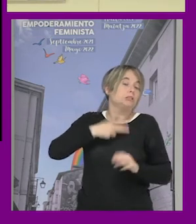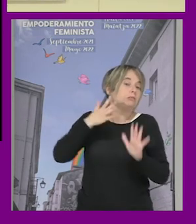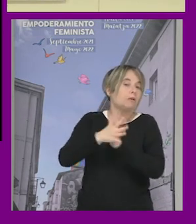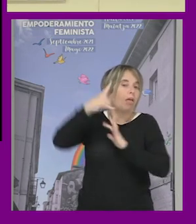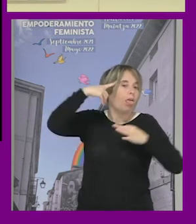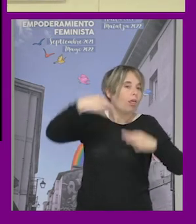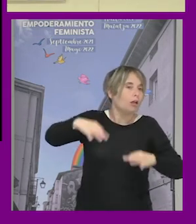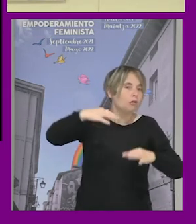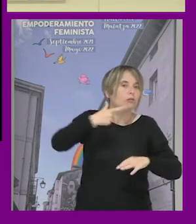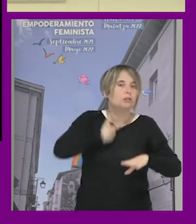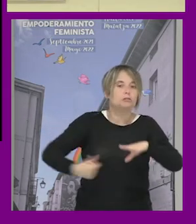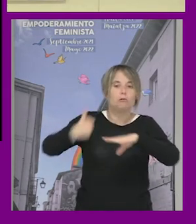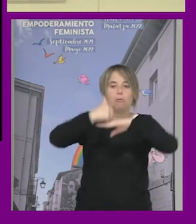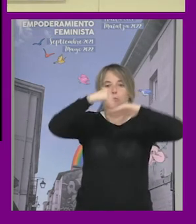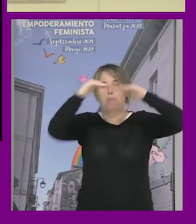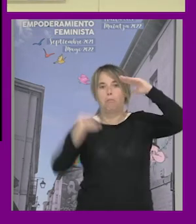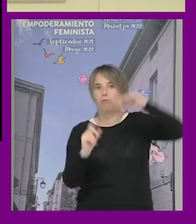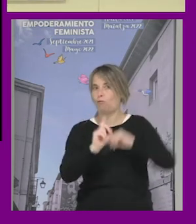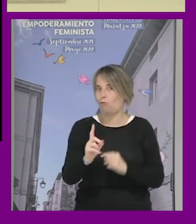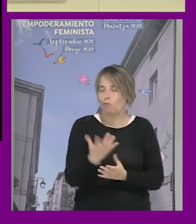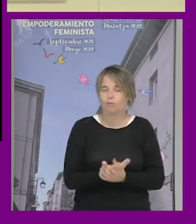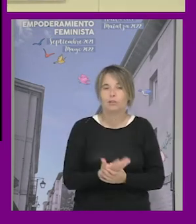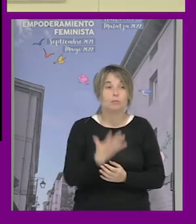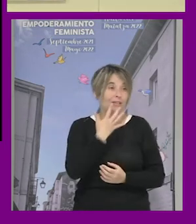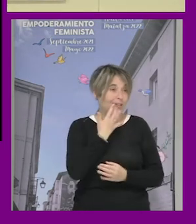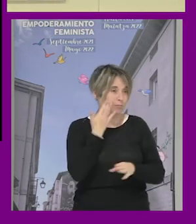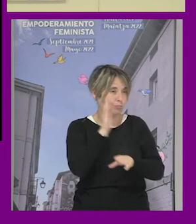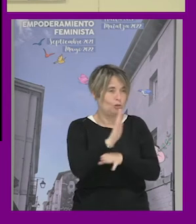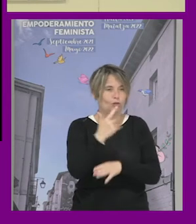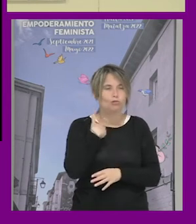de que estamos en un eje de desigualdad por ejemplo yo recuerdo una